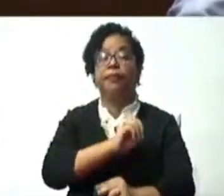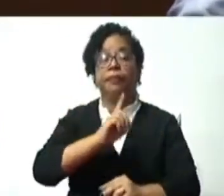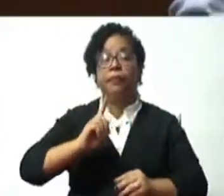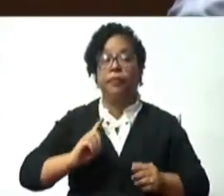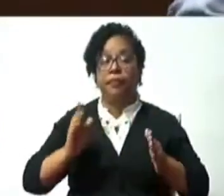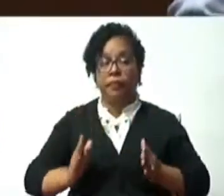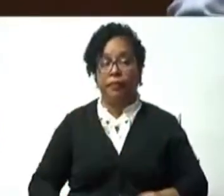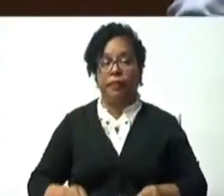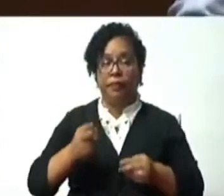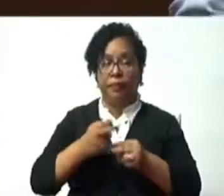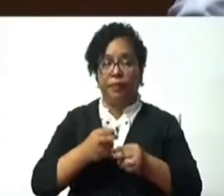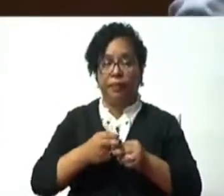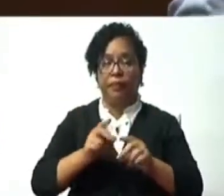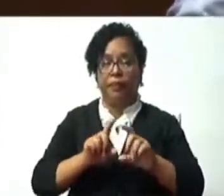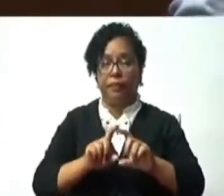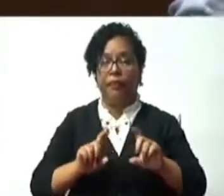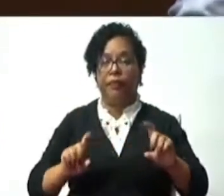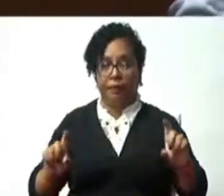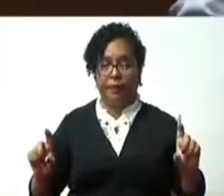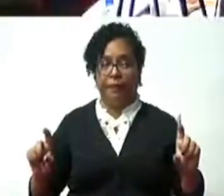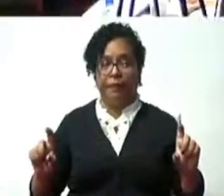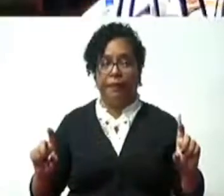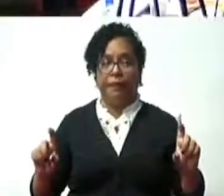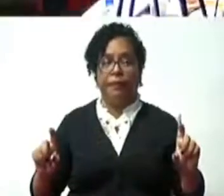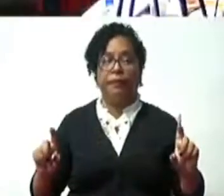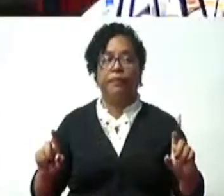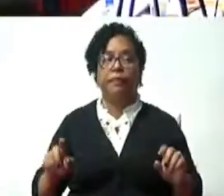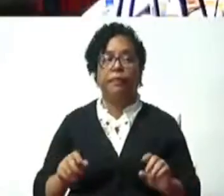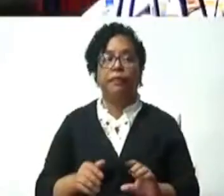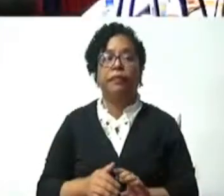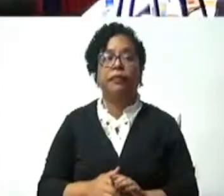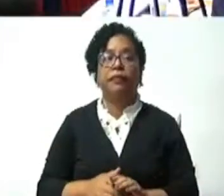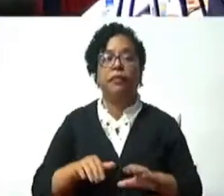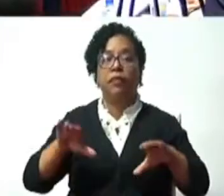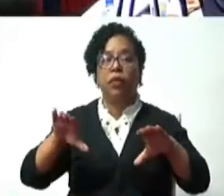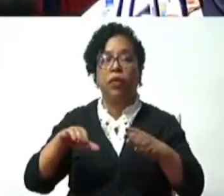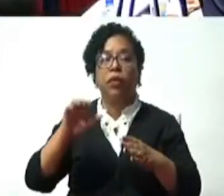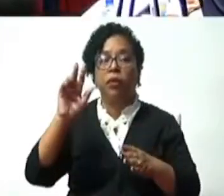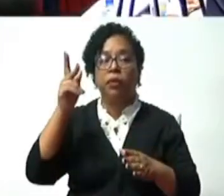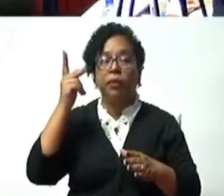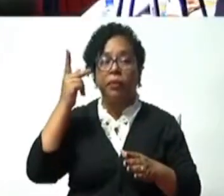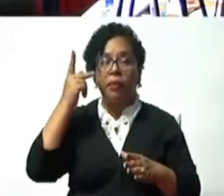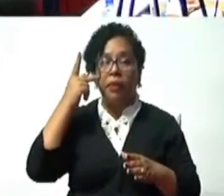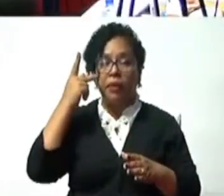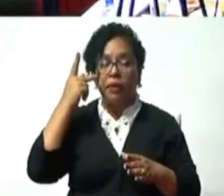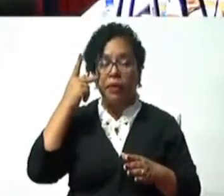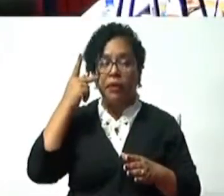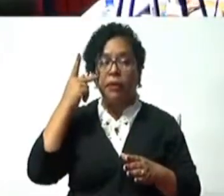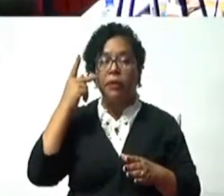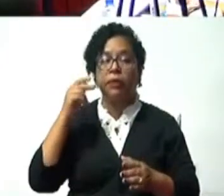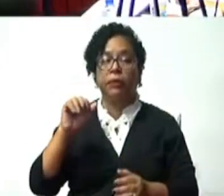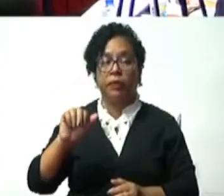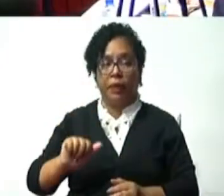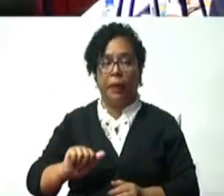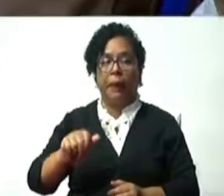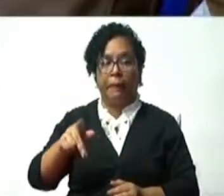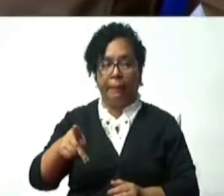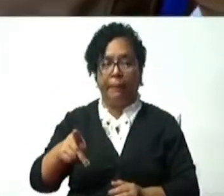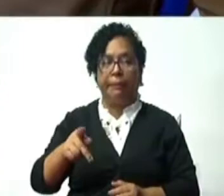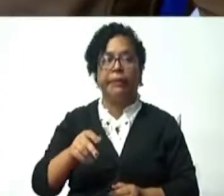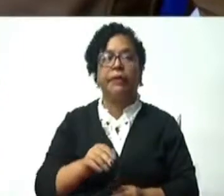el Bloque Alternativa Progresista,